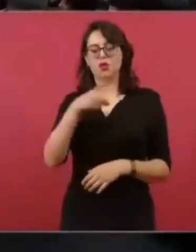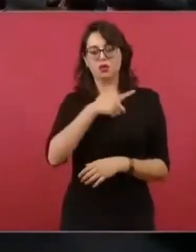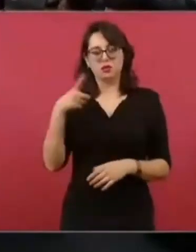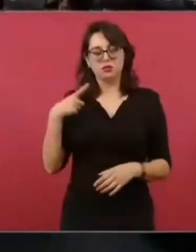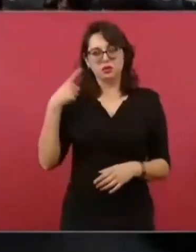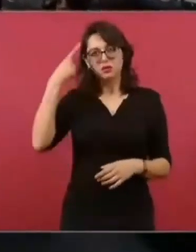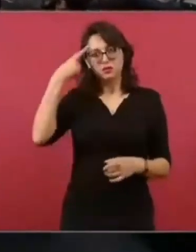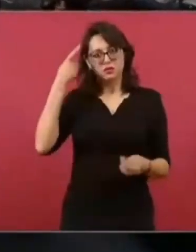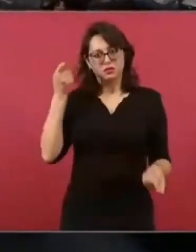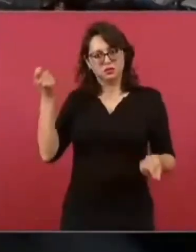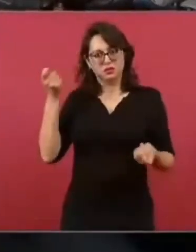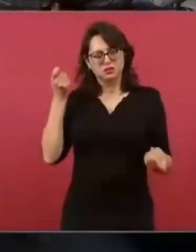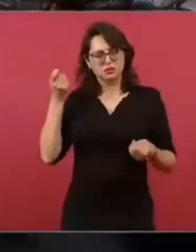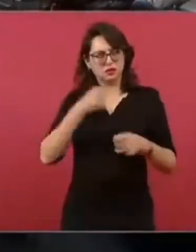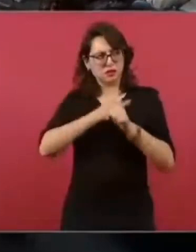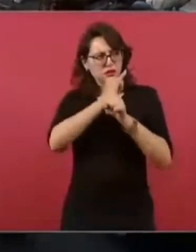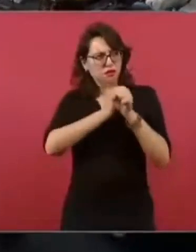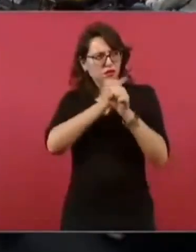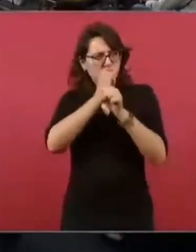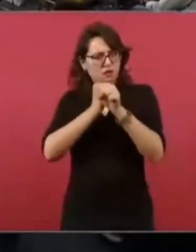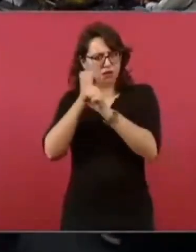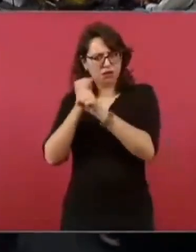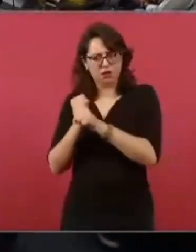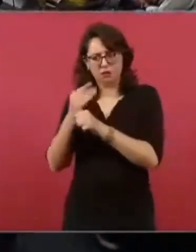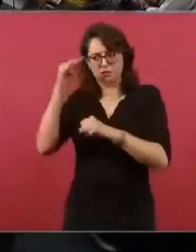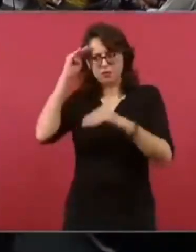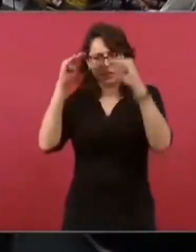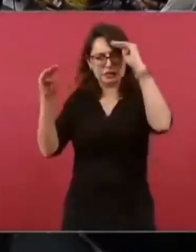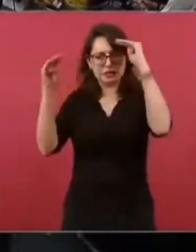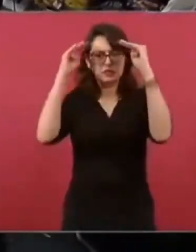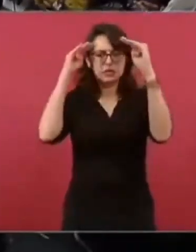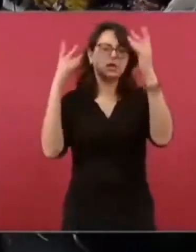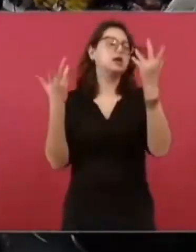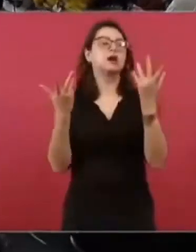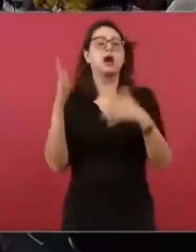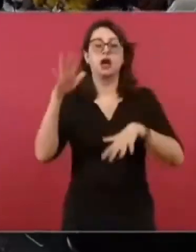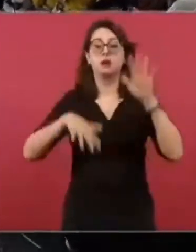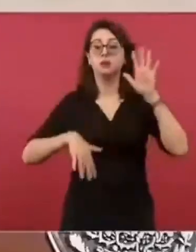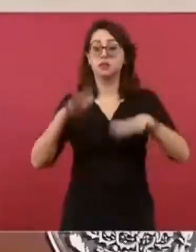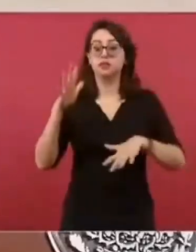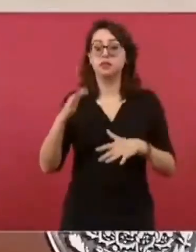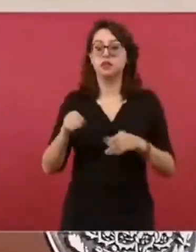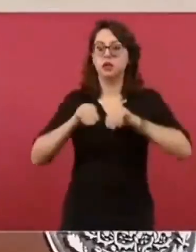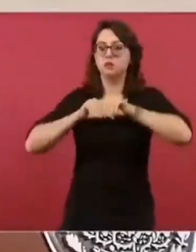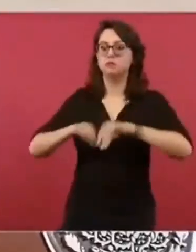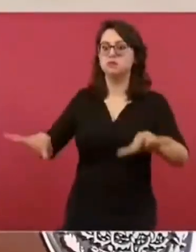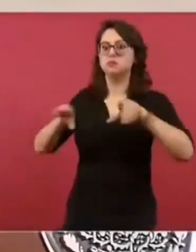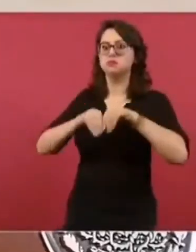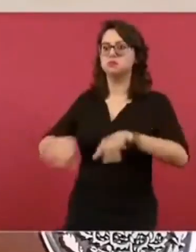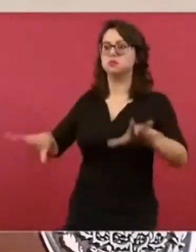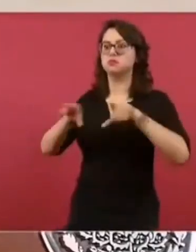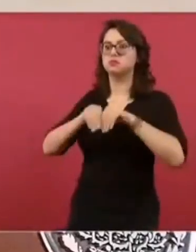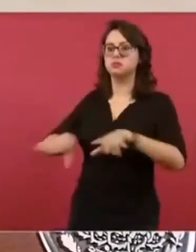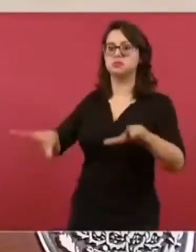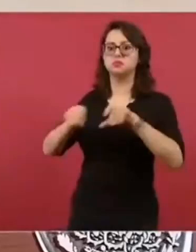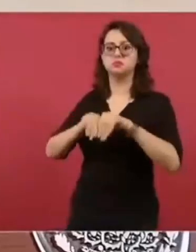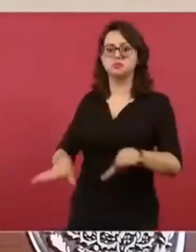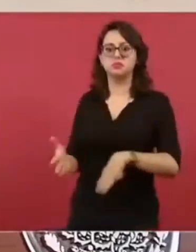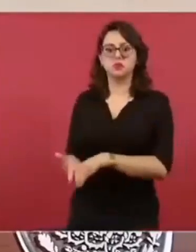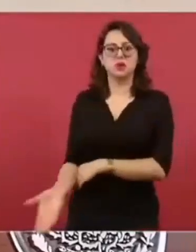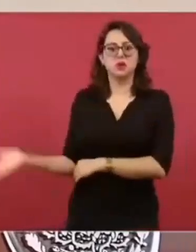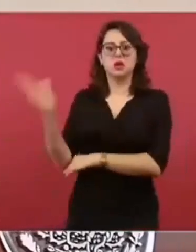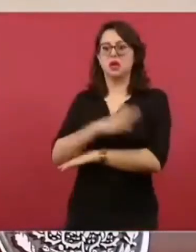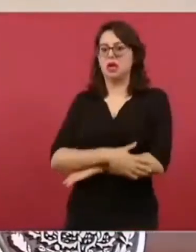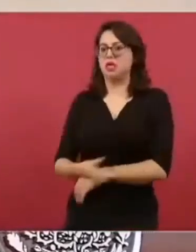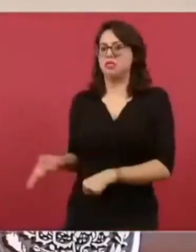y llegan a confundir, porque es Goebbels